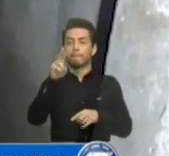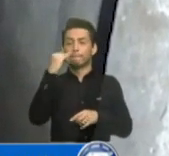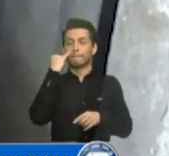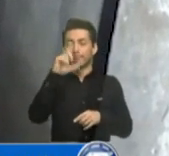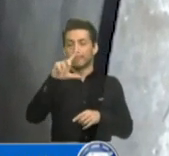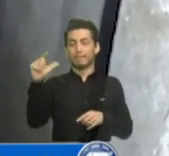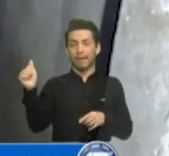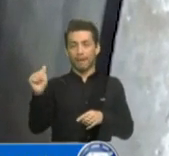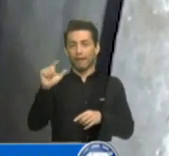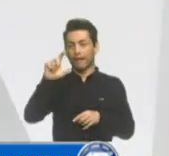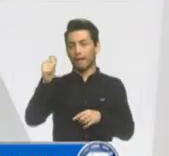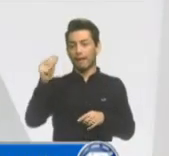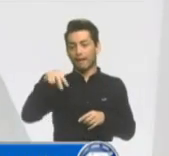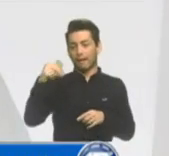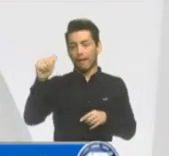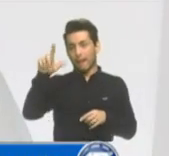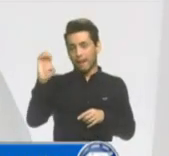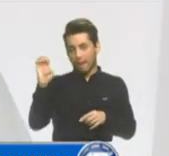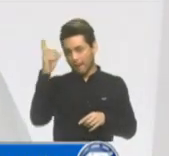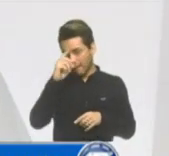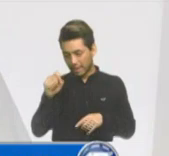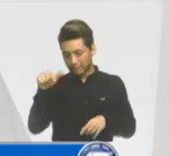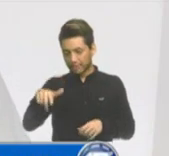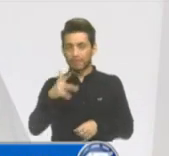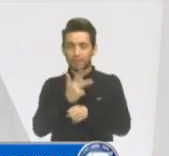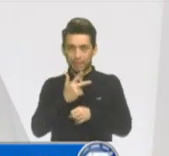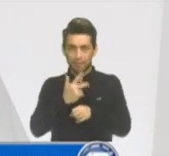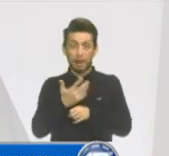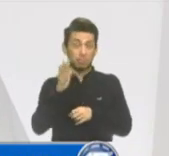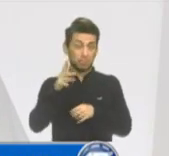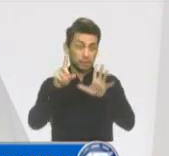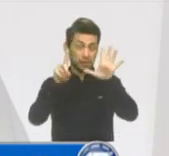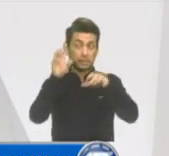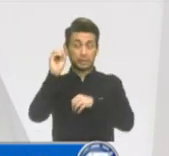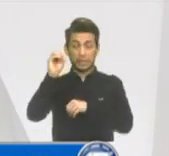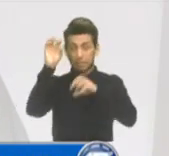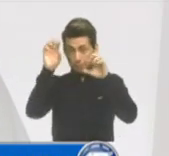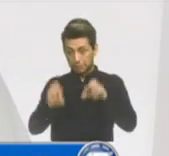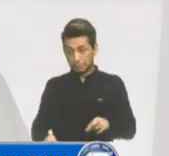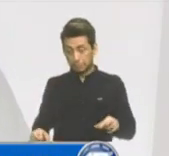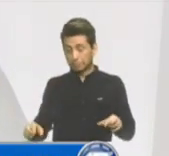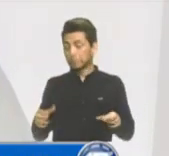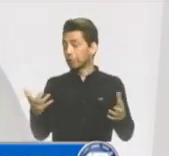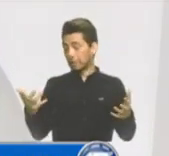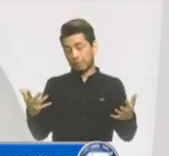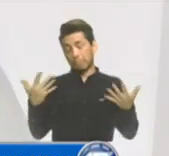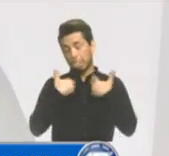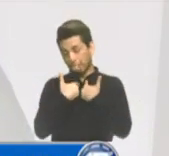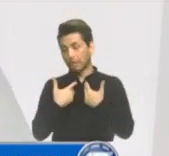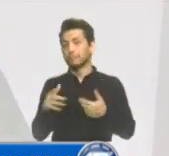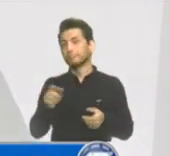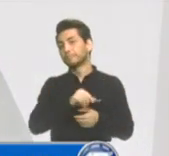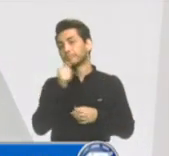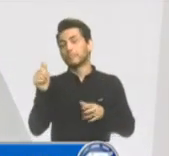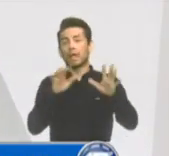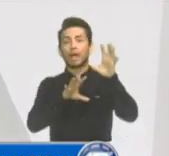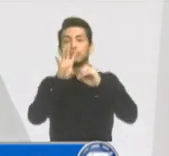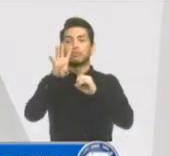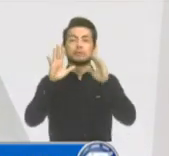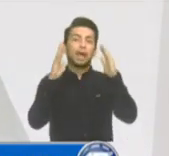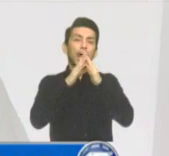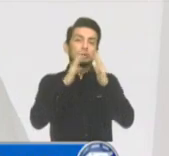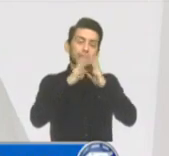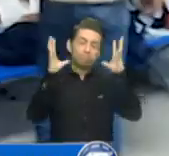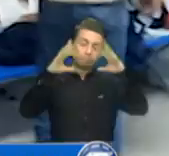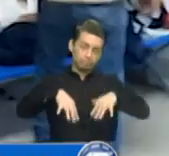departamento de Guatemala, 60 personas afectadas y también 14 viviendas con daño. Se habilitó un albergue